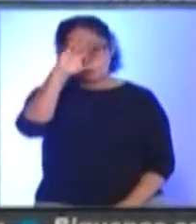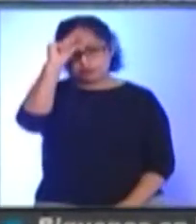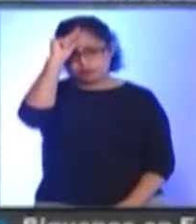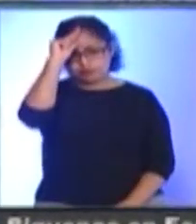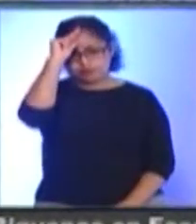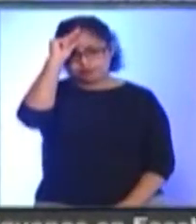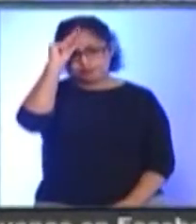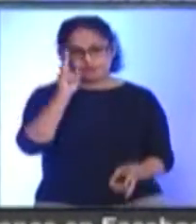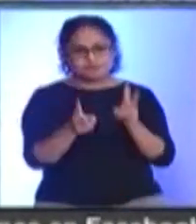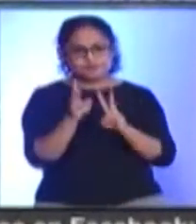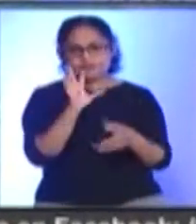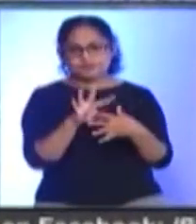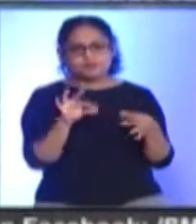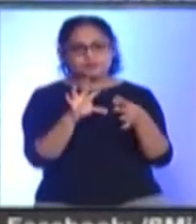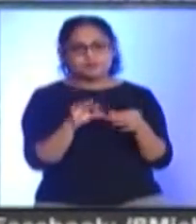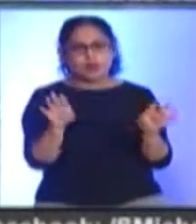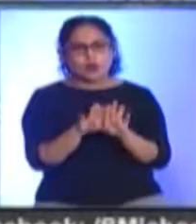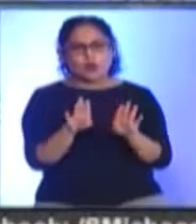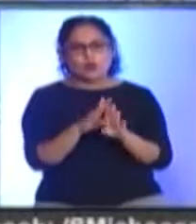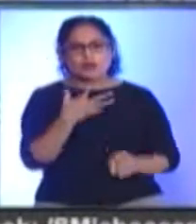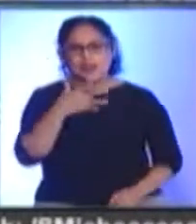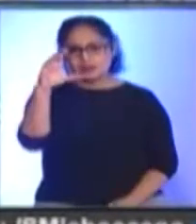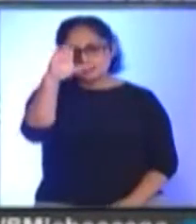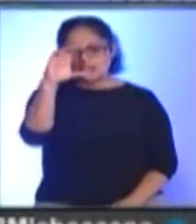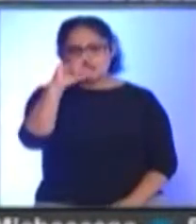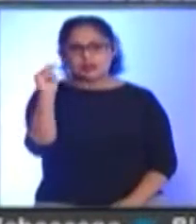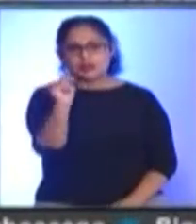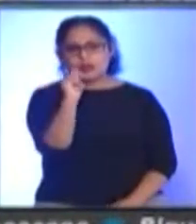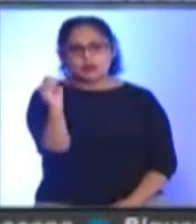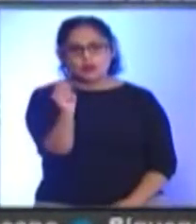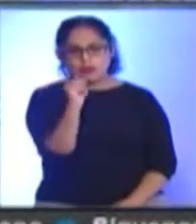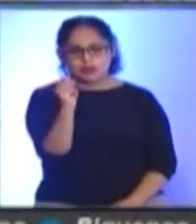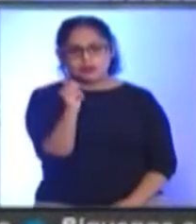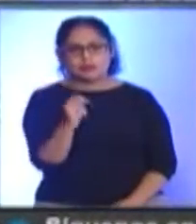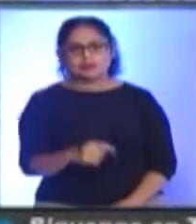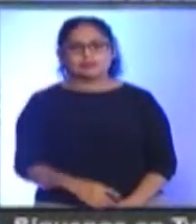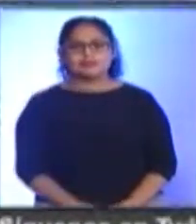sostuvieron Una plática Sobre el impacto De la ciencia Y la tecnología Dentro de la sociedad